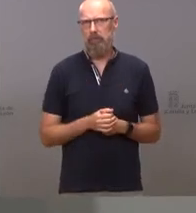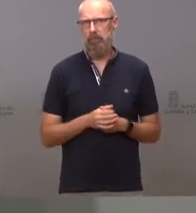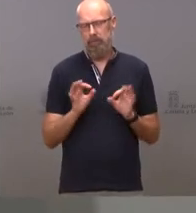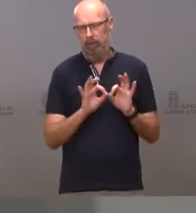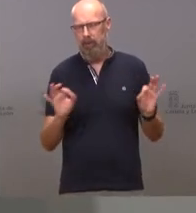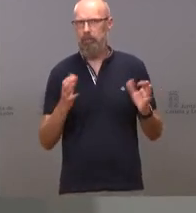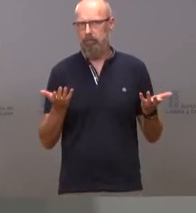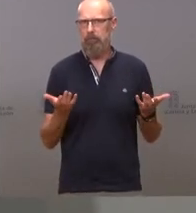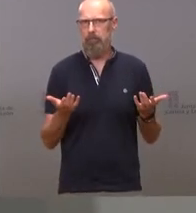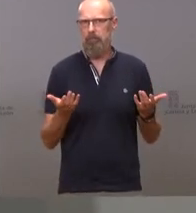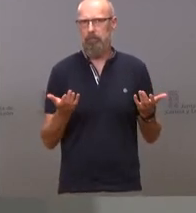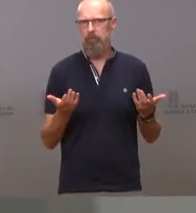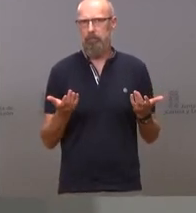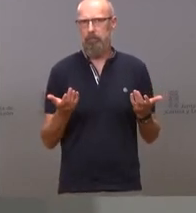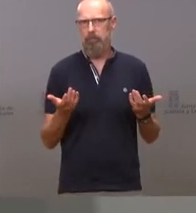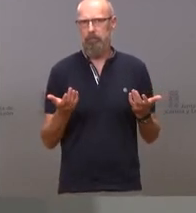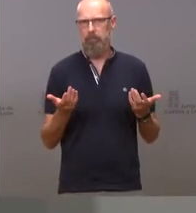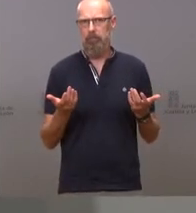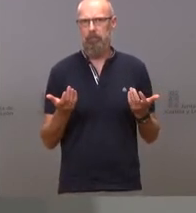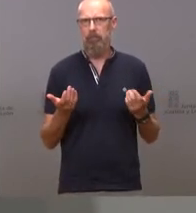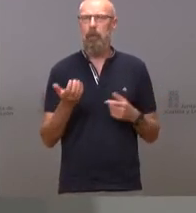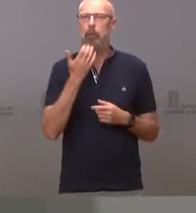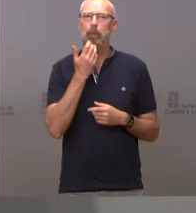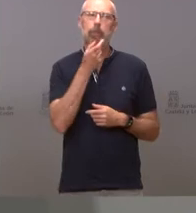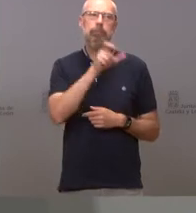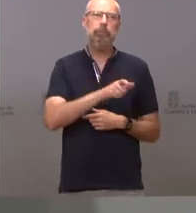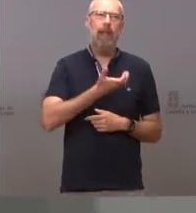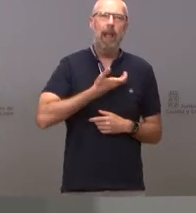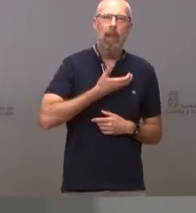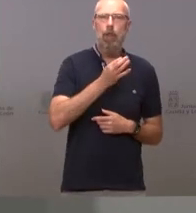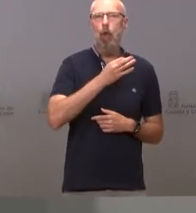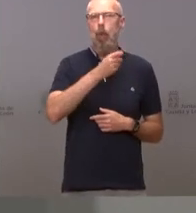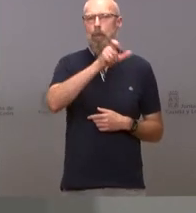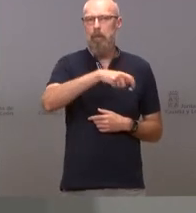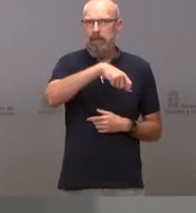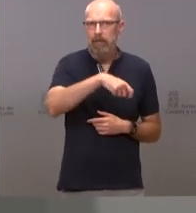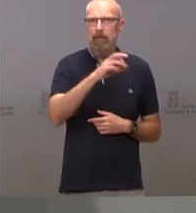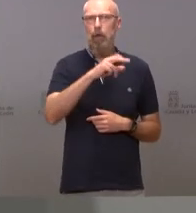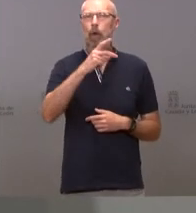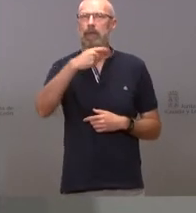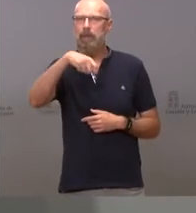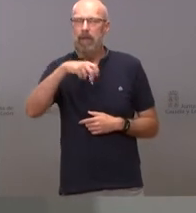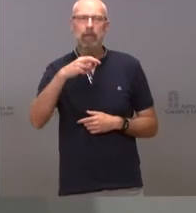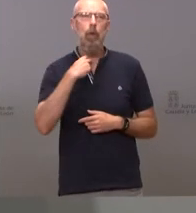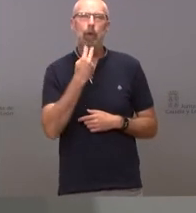apropiado para un alcalde ni para un presidente ni para un vicepresidente ni para un portavoz